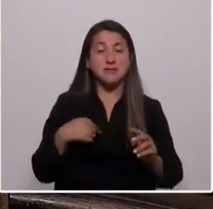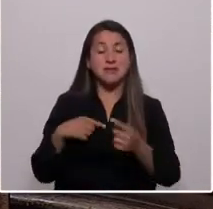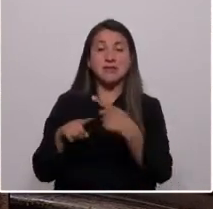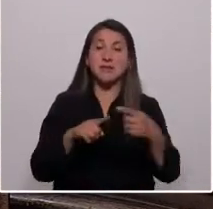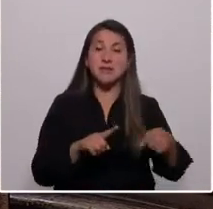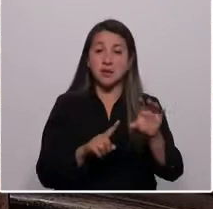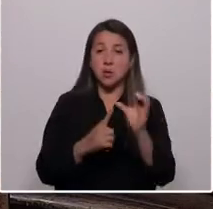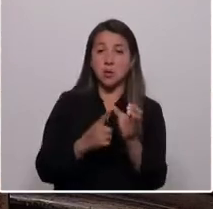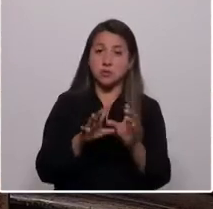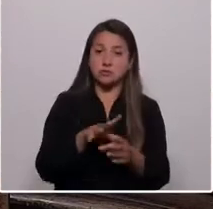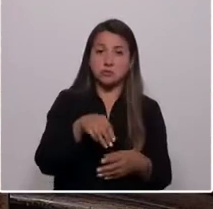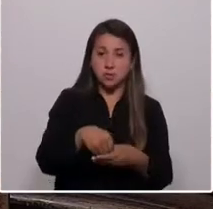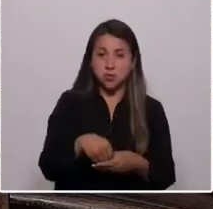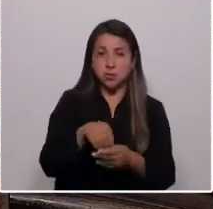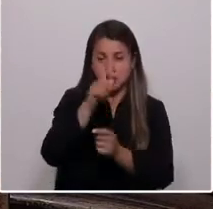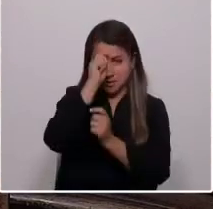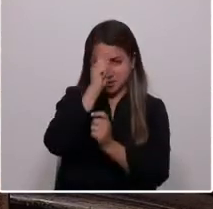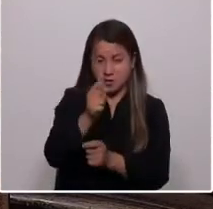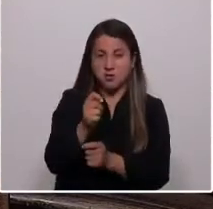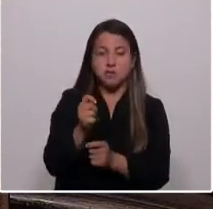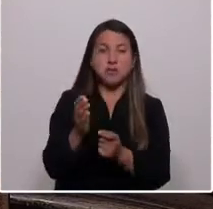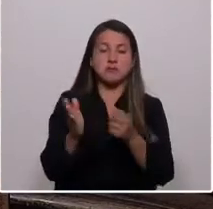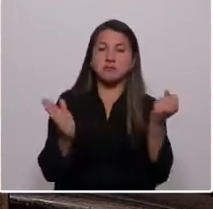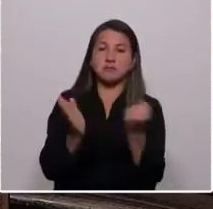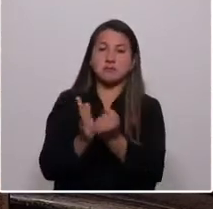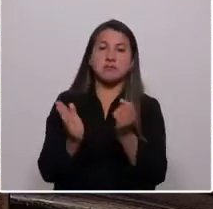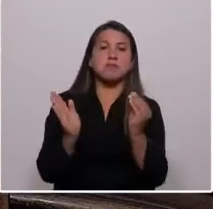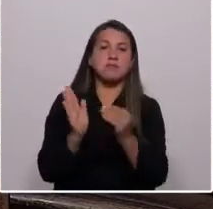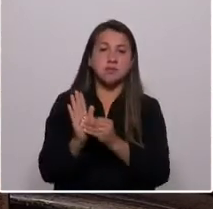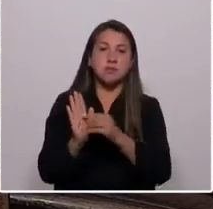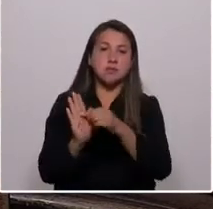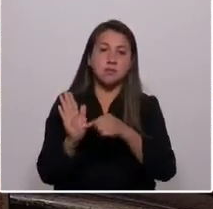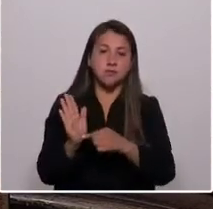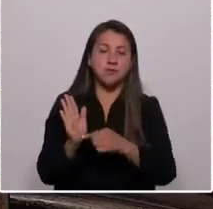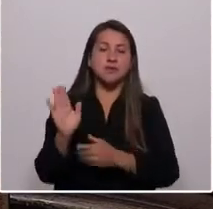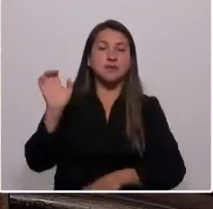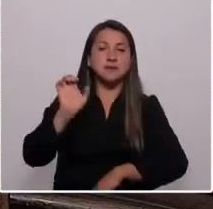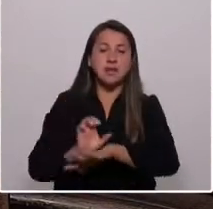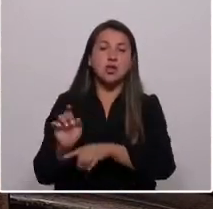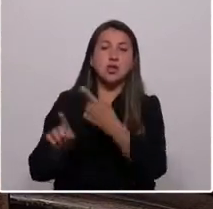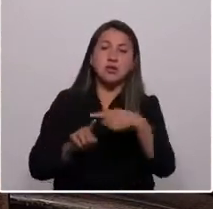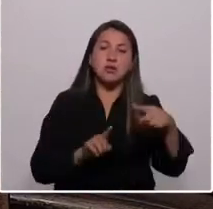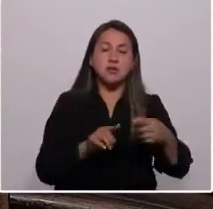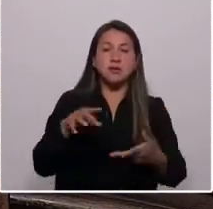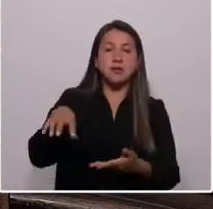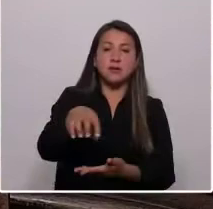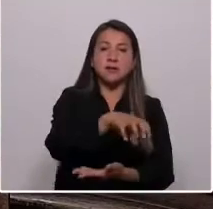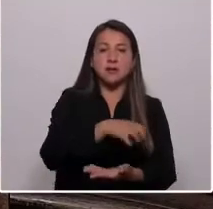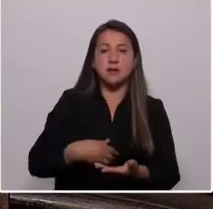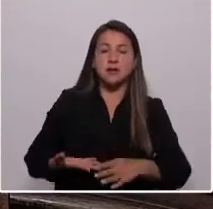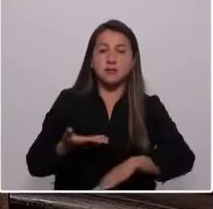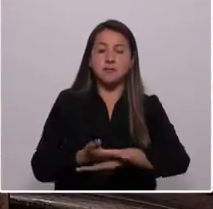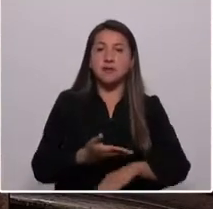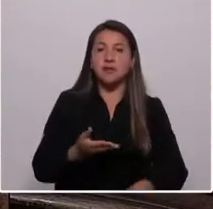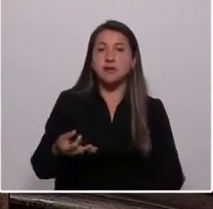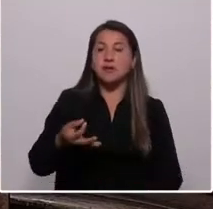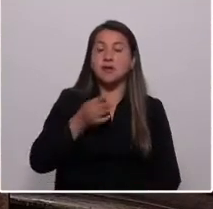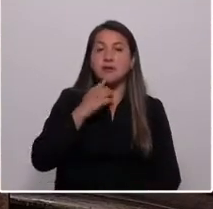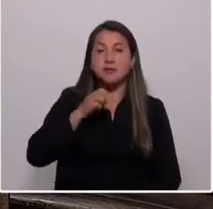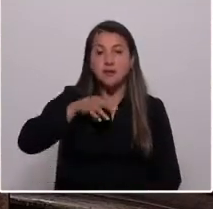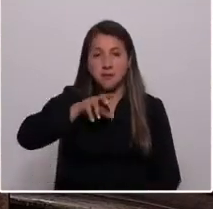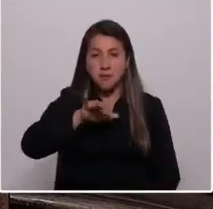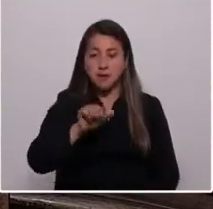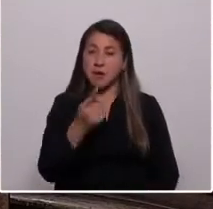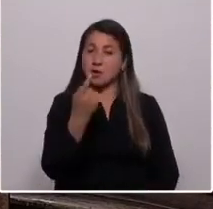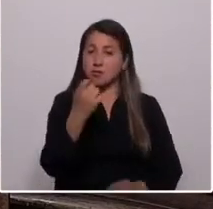que deberá ser reconocida de una vez y para siempre como un Estado plurinacional. Los dejo con la solicitud de Tamara Chacón de 11 años